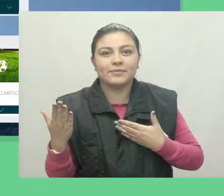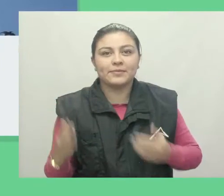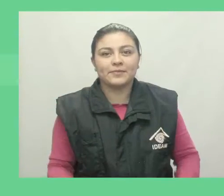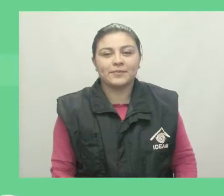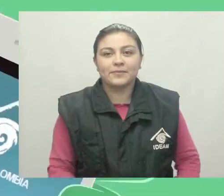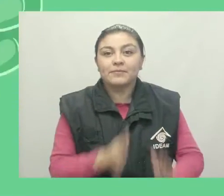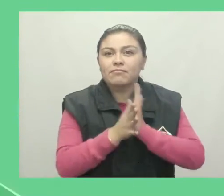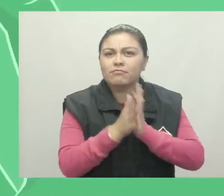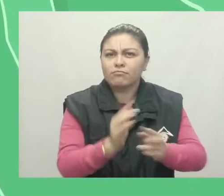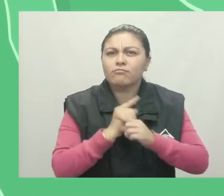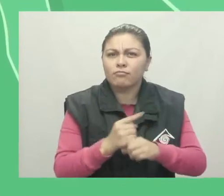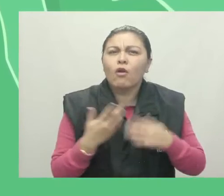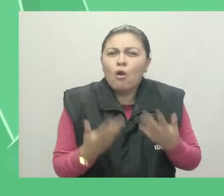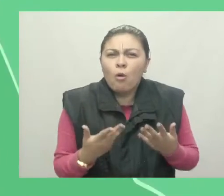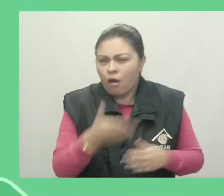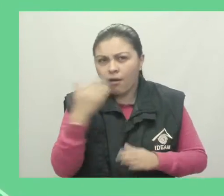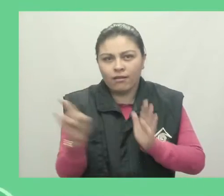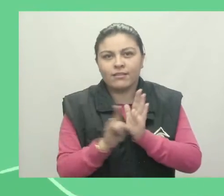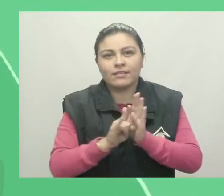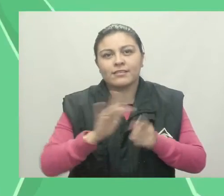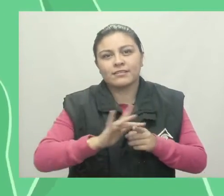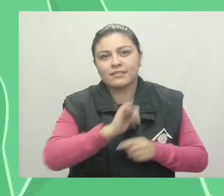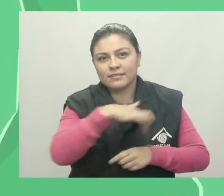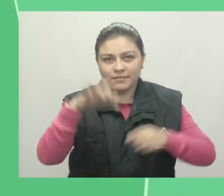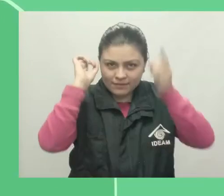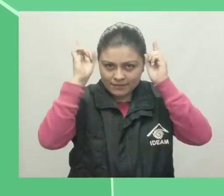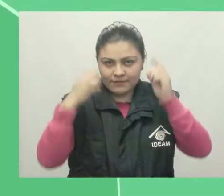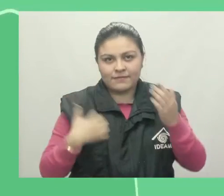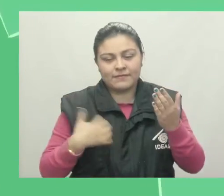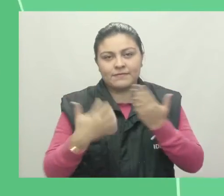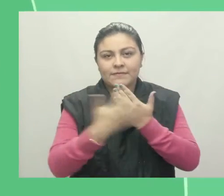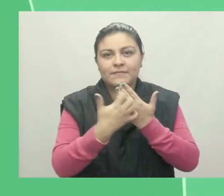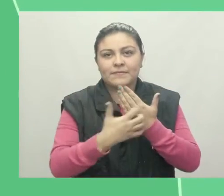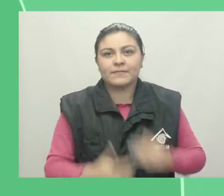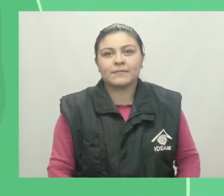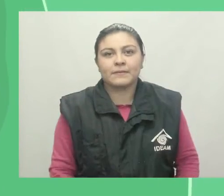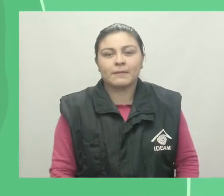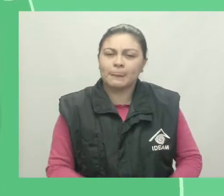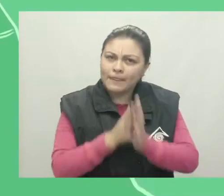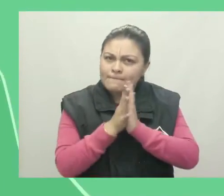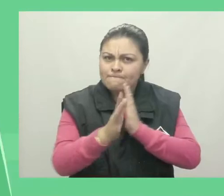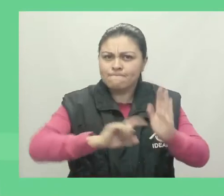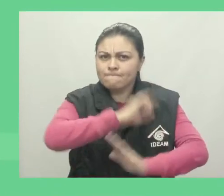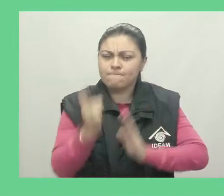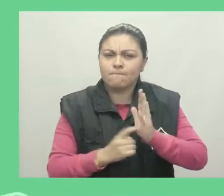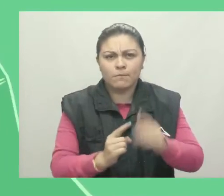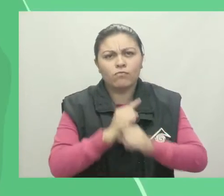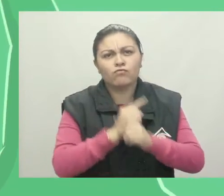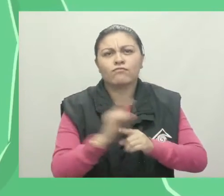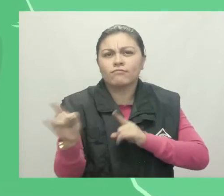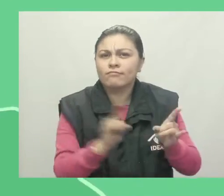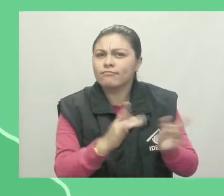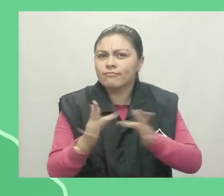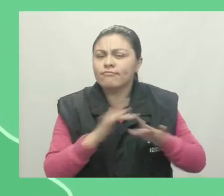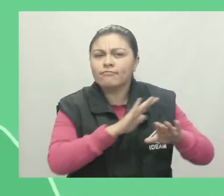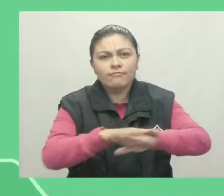Y para estar informado al instante, descarga nuestra aplicación Mi Pronóstico desde Google Play o App Store Información en tiempo real, detallada,